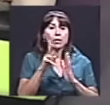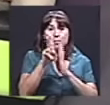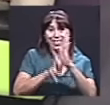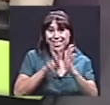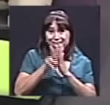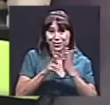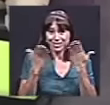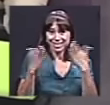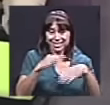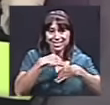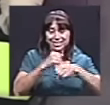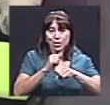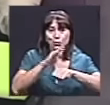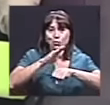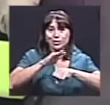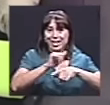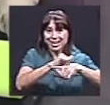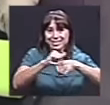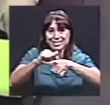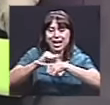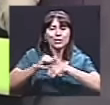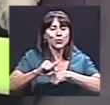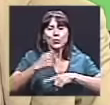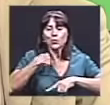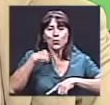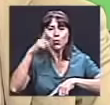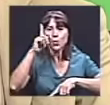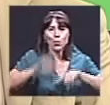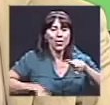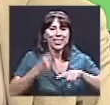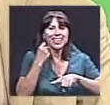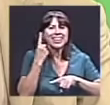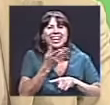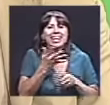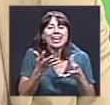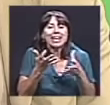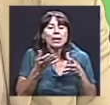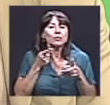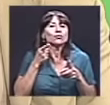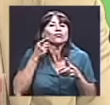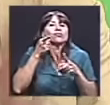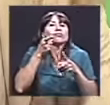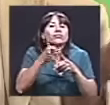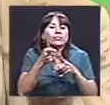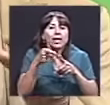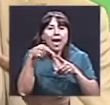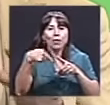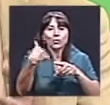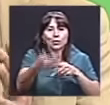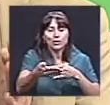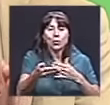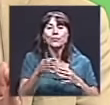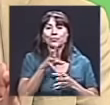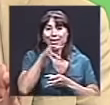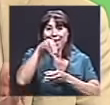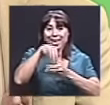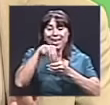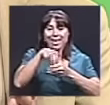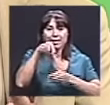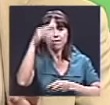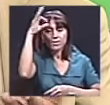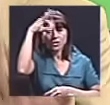uno no puede entender realmente qué es lo que estamos procurando a continuación. Y dentro de esa filosofía está